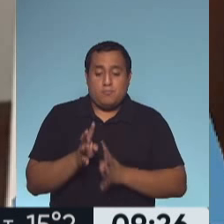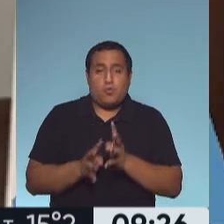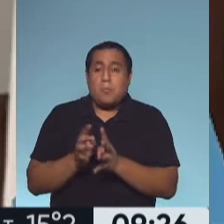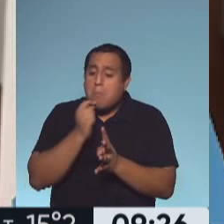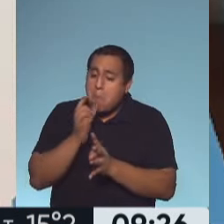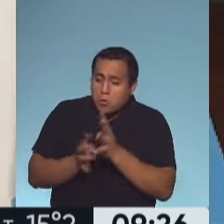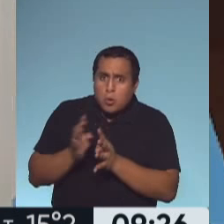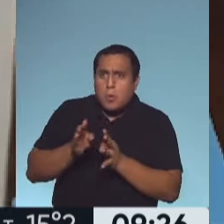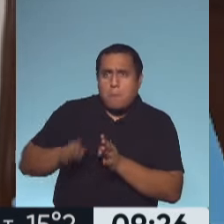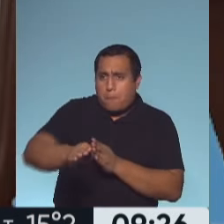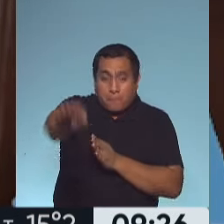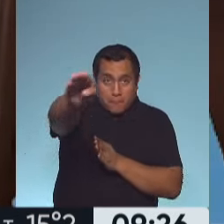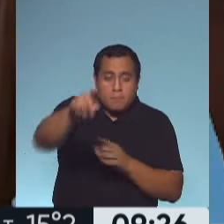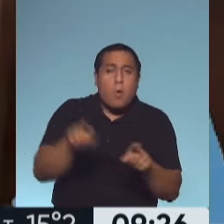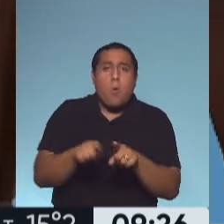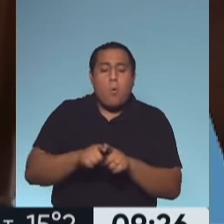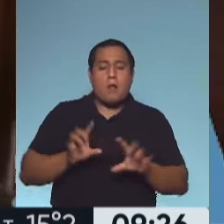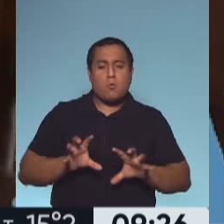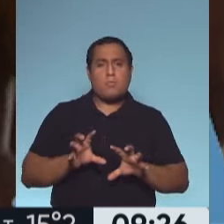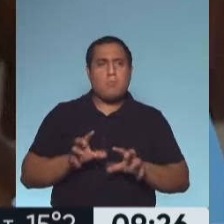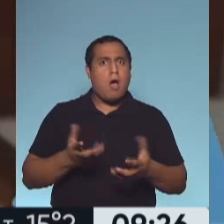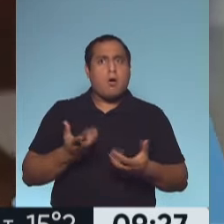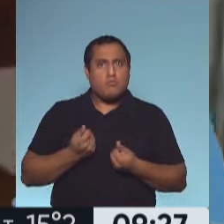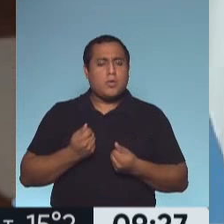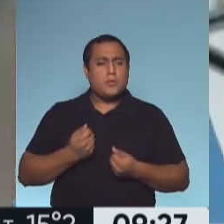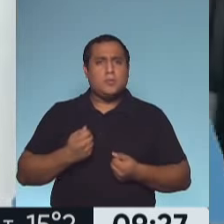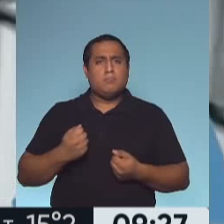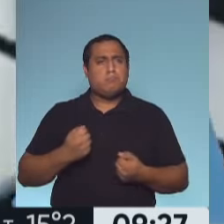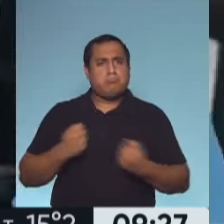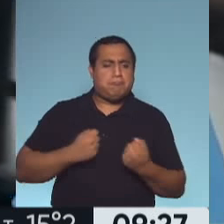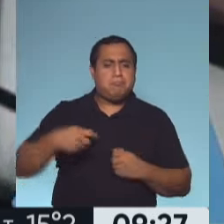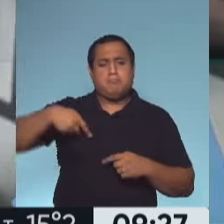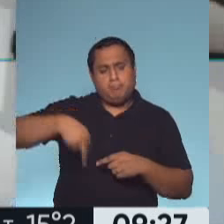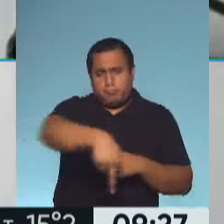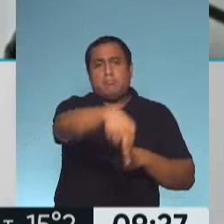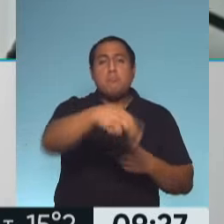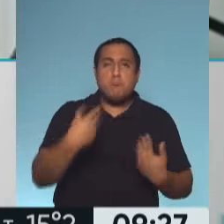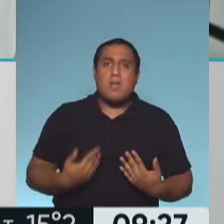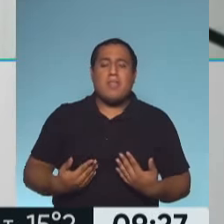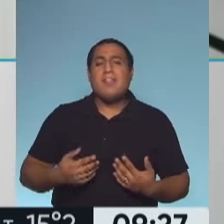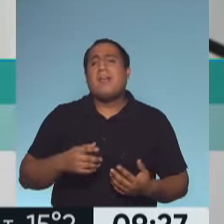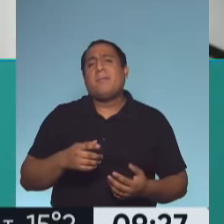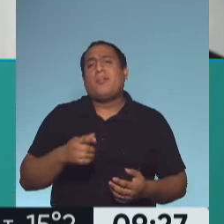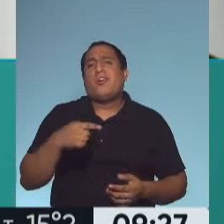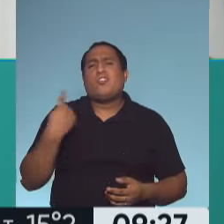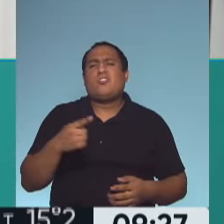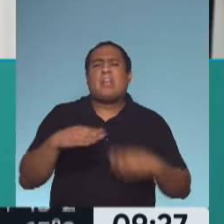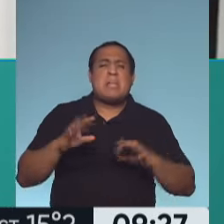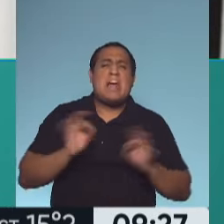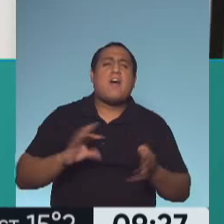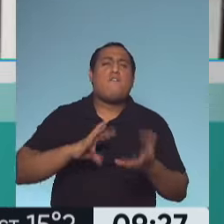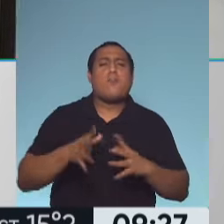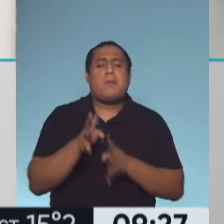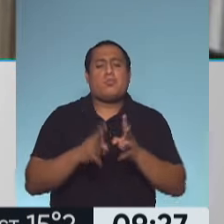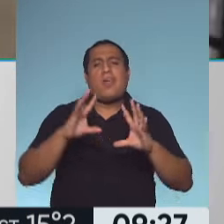para caminar y correr y no nos damos cuenta, siempre apagado. Bien. Entonces, como trabajo primordial de las